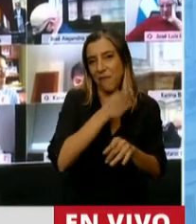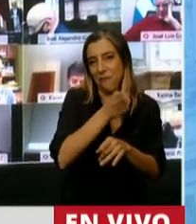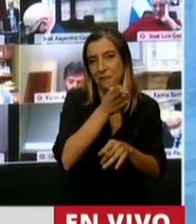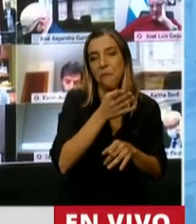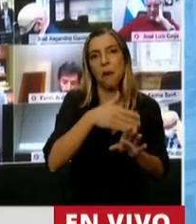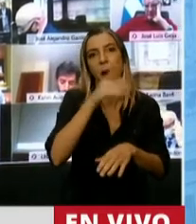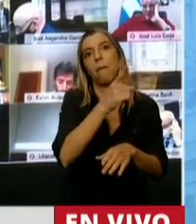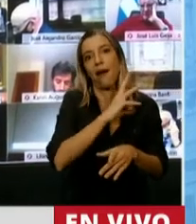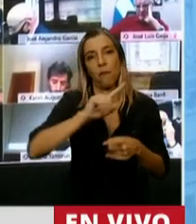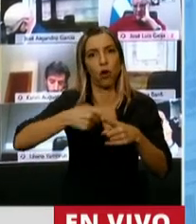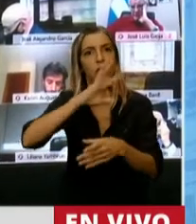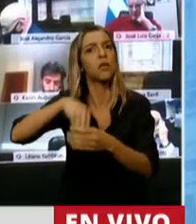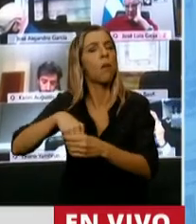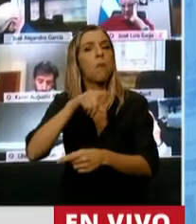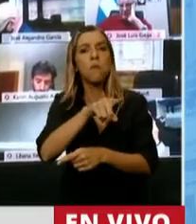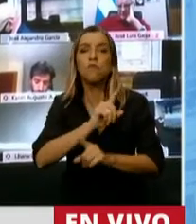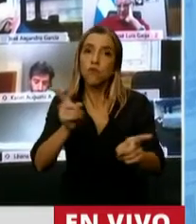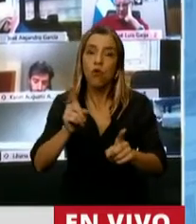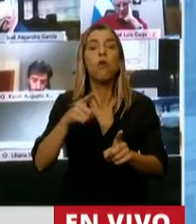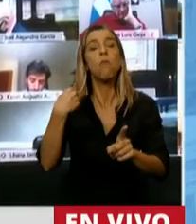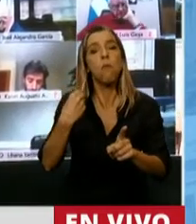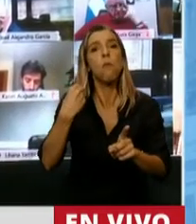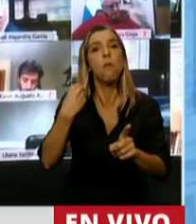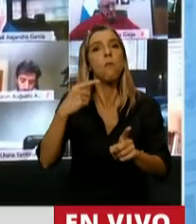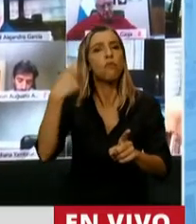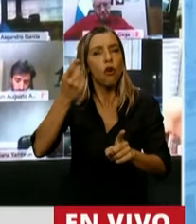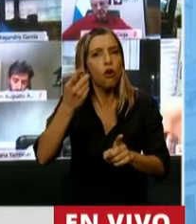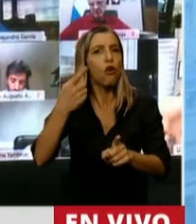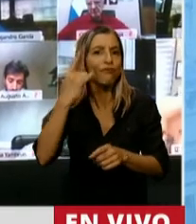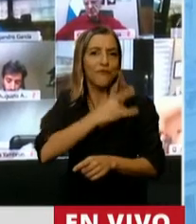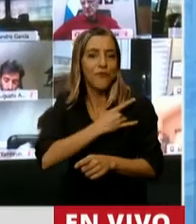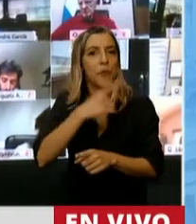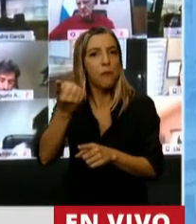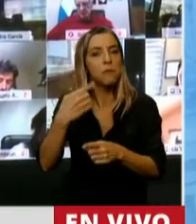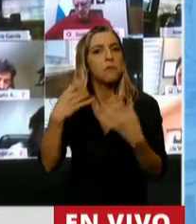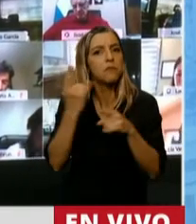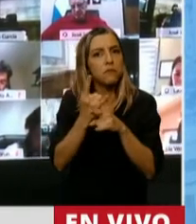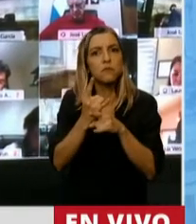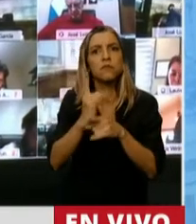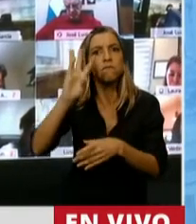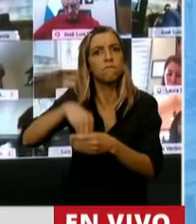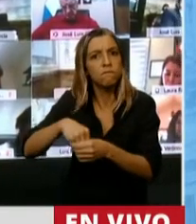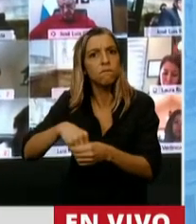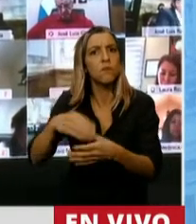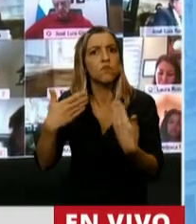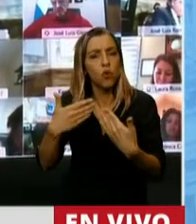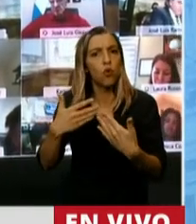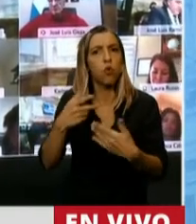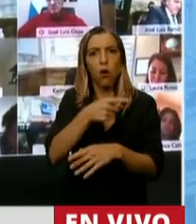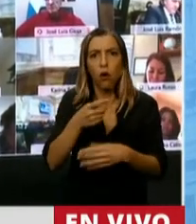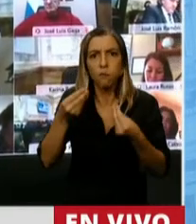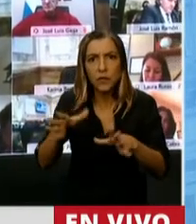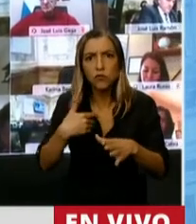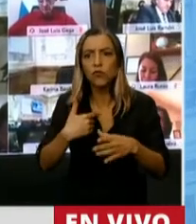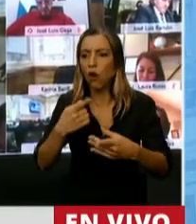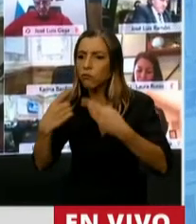pero siempre fue un ferviente militante popular, de organización, que fue el primer concejal socialista y